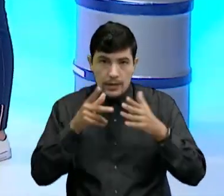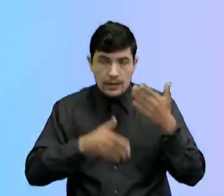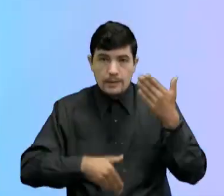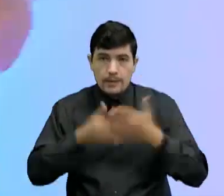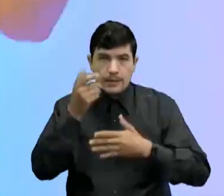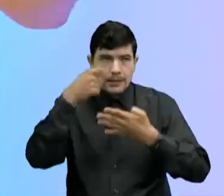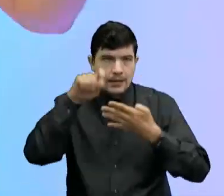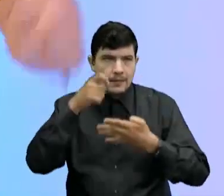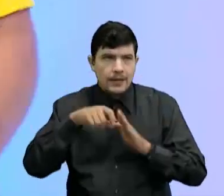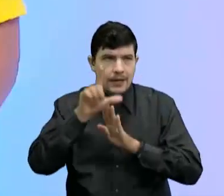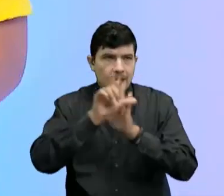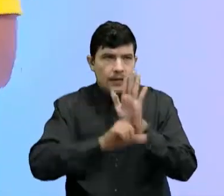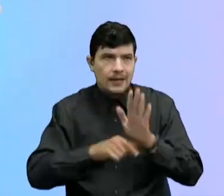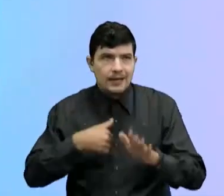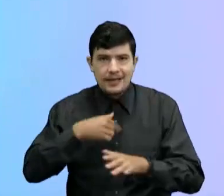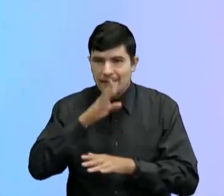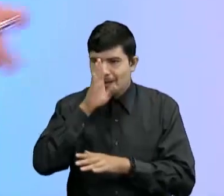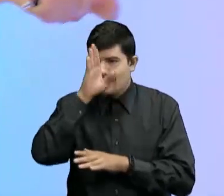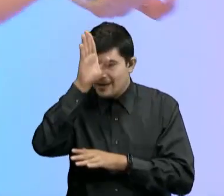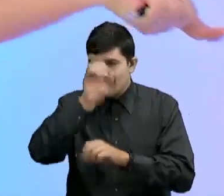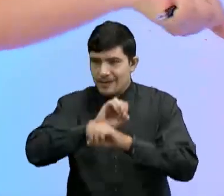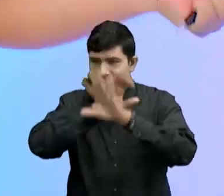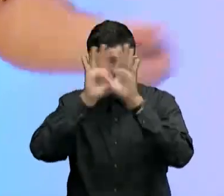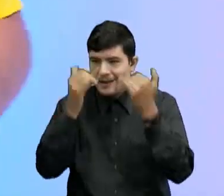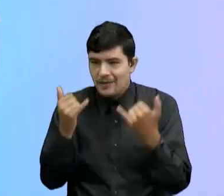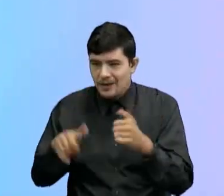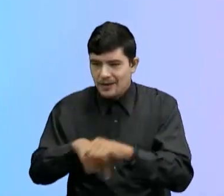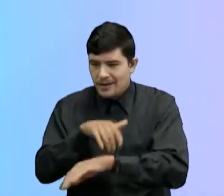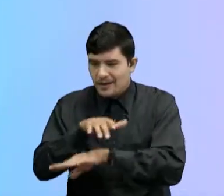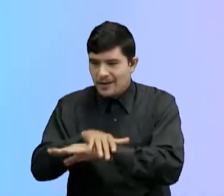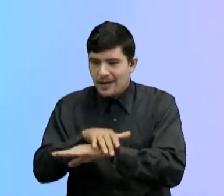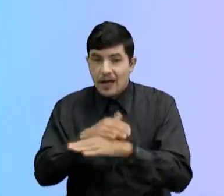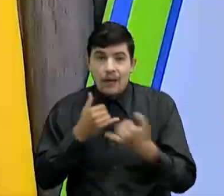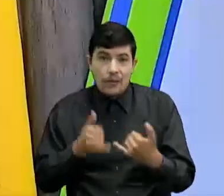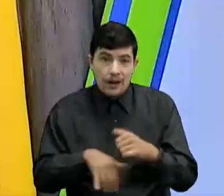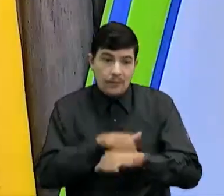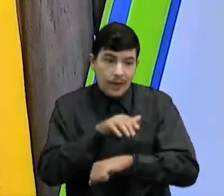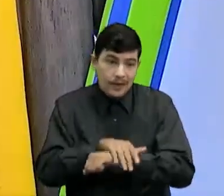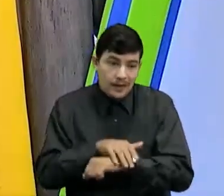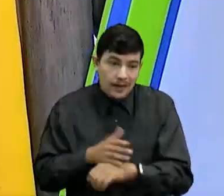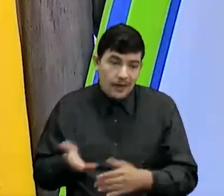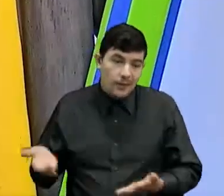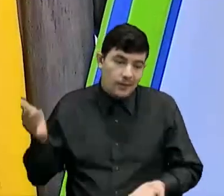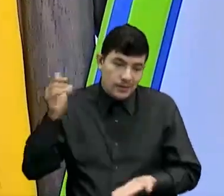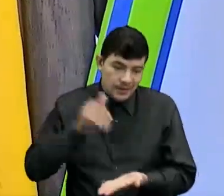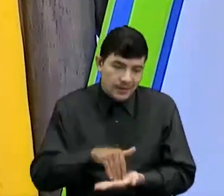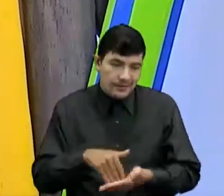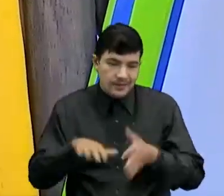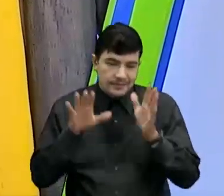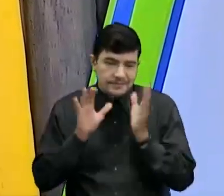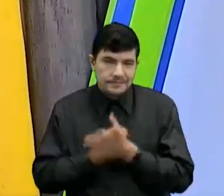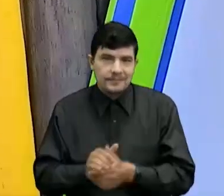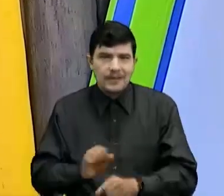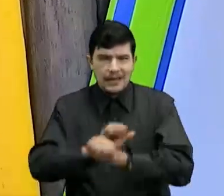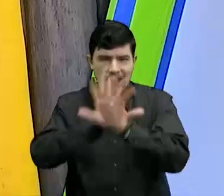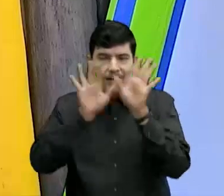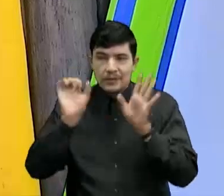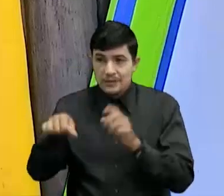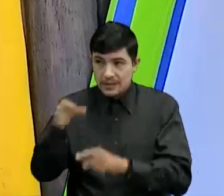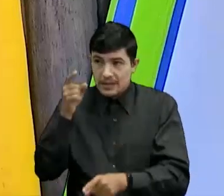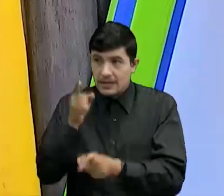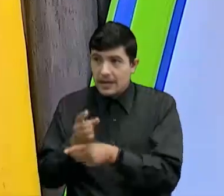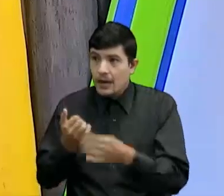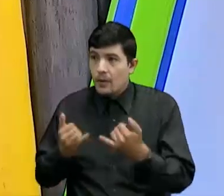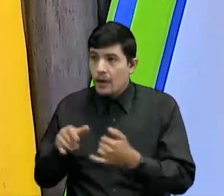a tomar lista Uno acostumbrado A tomar lista en la mañana Pues bueno Ahora también hay que tomar lista En la tarde En Muy bien Por allí